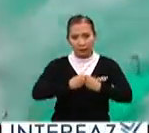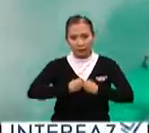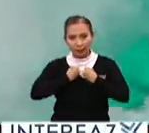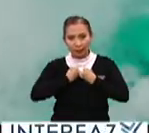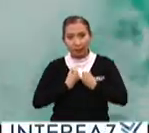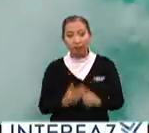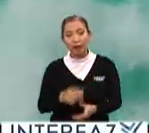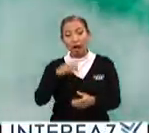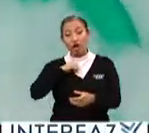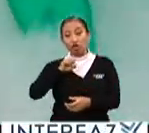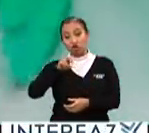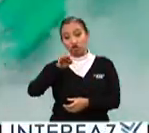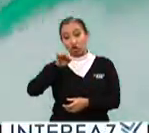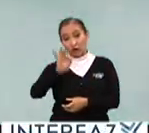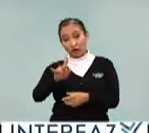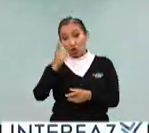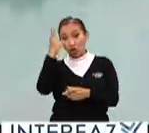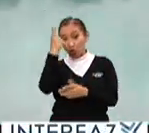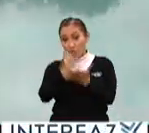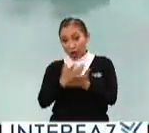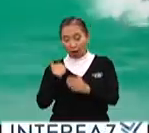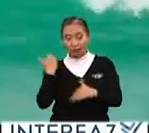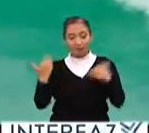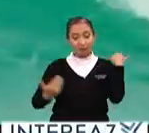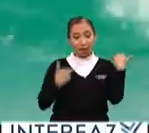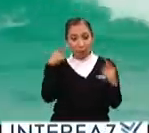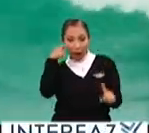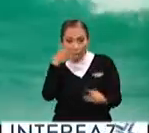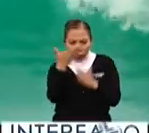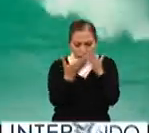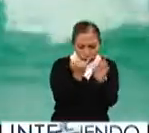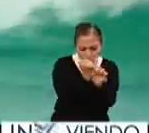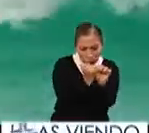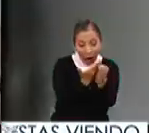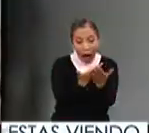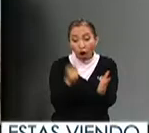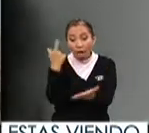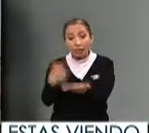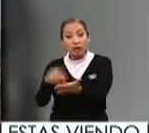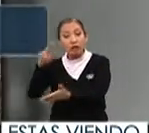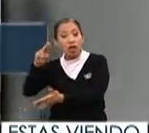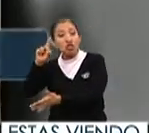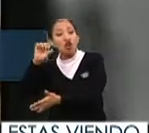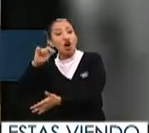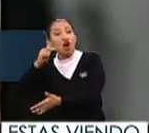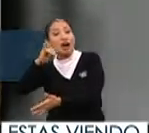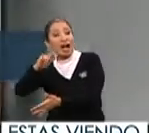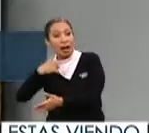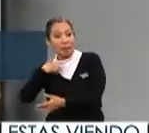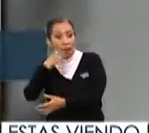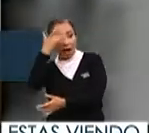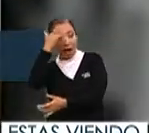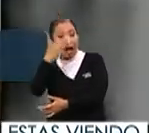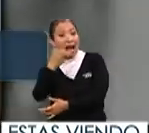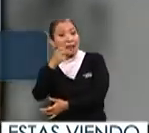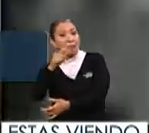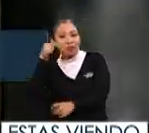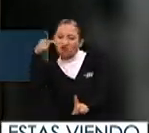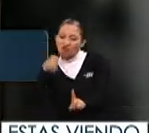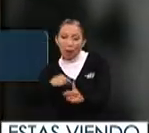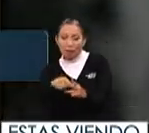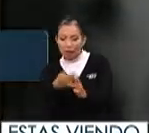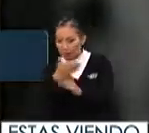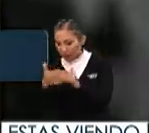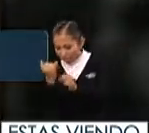el surf no es el único pasatiempo que se ha convertido en objeto de estudio ahora en la universidad de dorham el joven mago harry potter es punto de